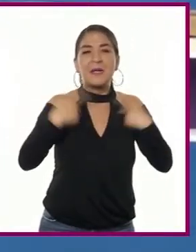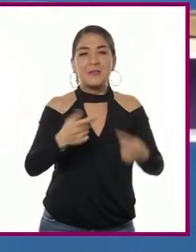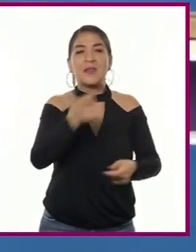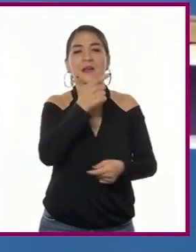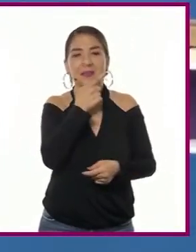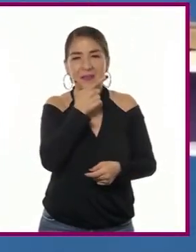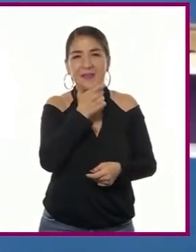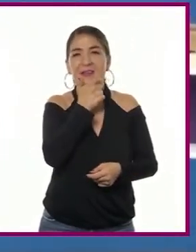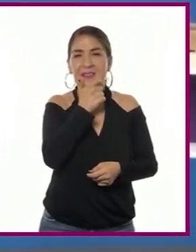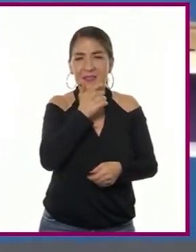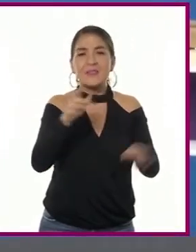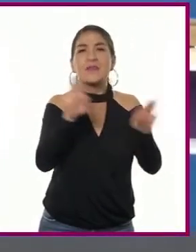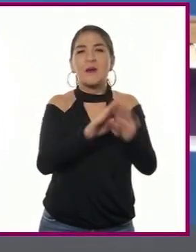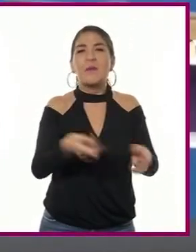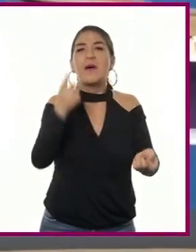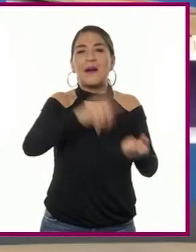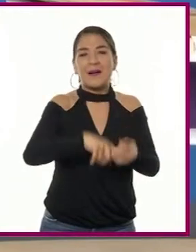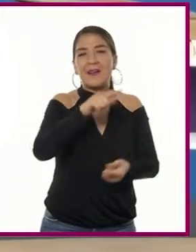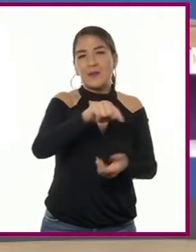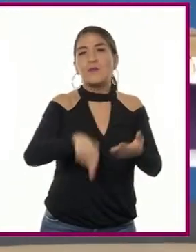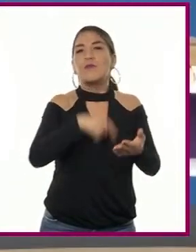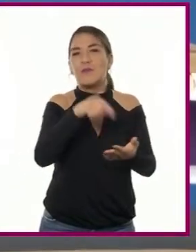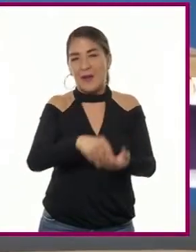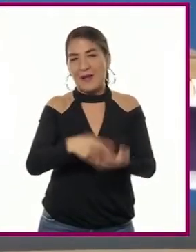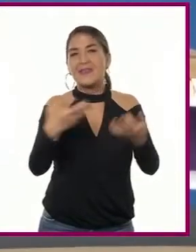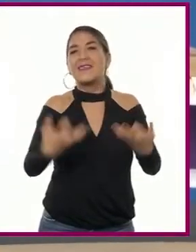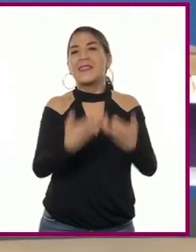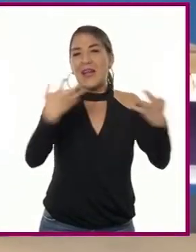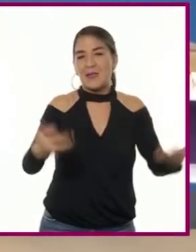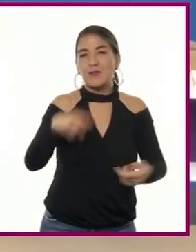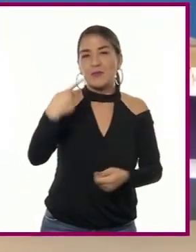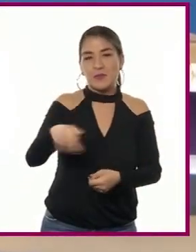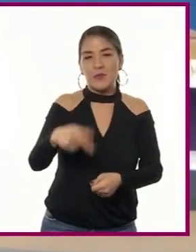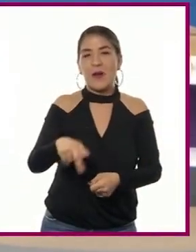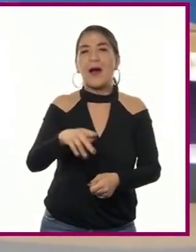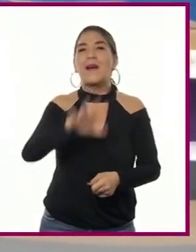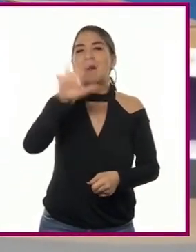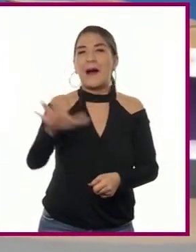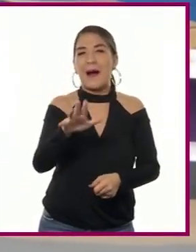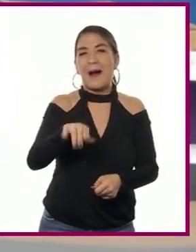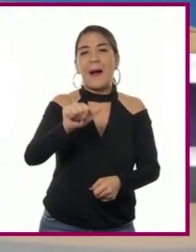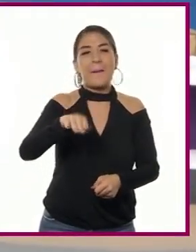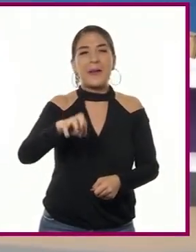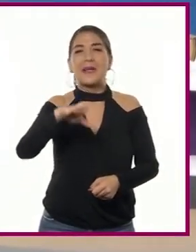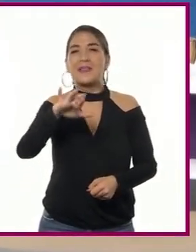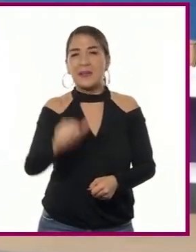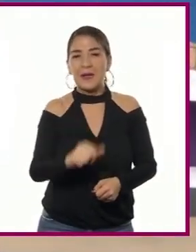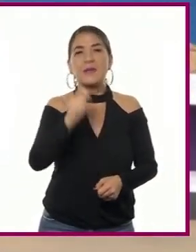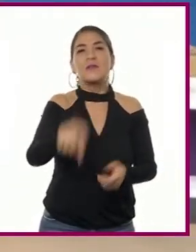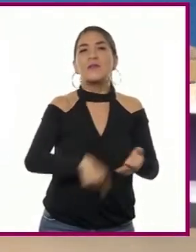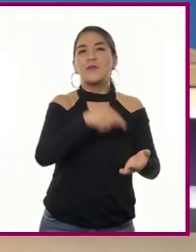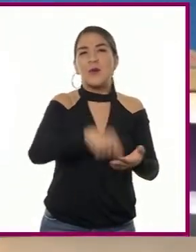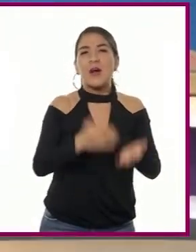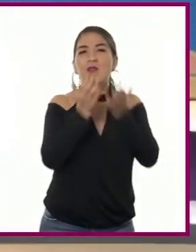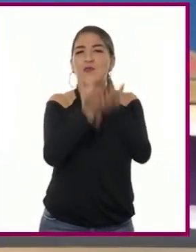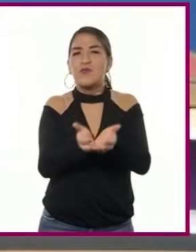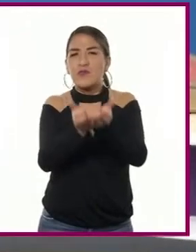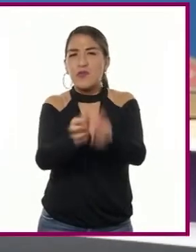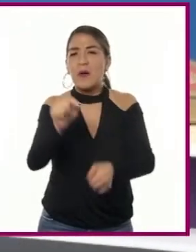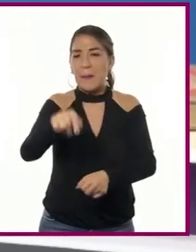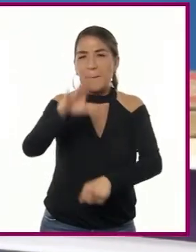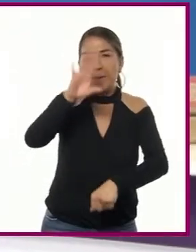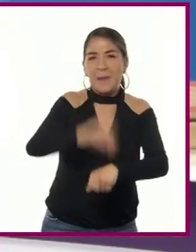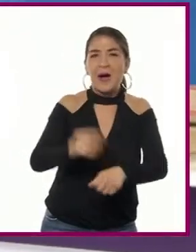esclavos africanos con los territorios americanos. Aunado a esto, se autorizó la llegada anual de un navío de permiso inglés